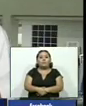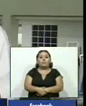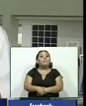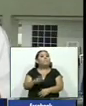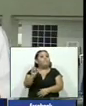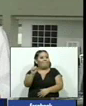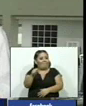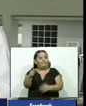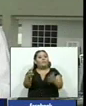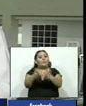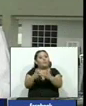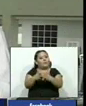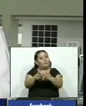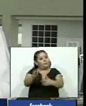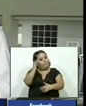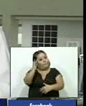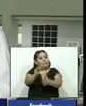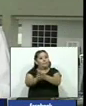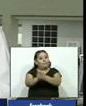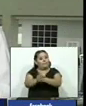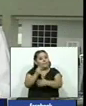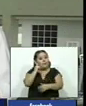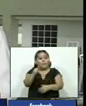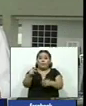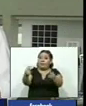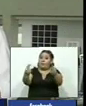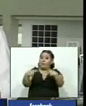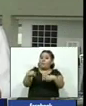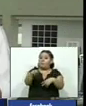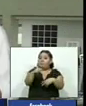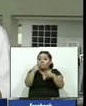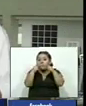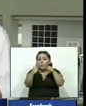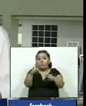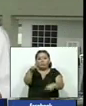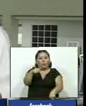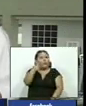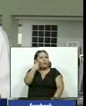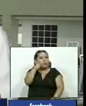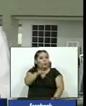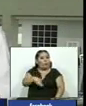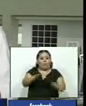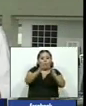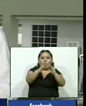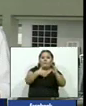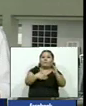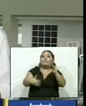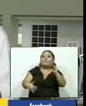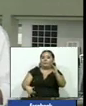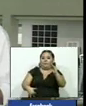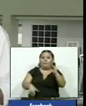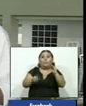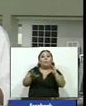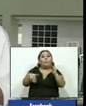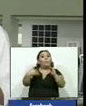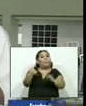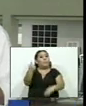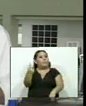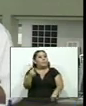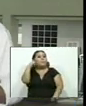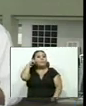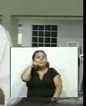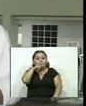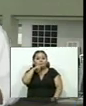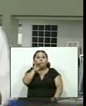así es compañeros un placer saludarlos y saludar a la audiencia de noticiero hechos me encuentro en la casa de gobierno y es que el presidente de la república Nayib